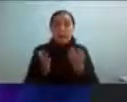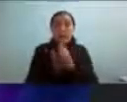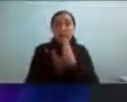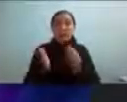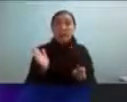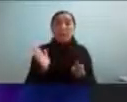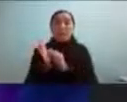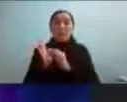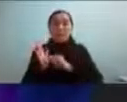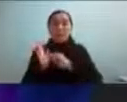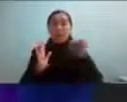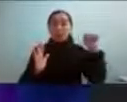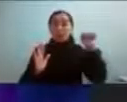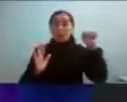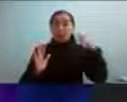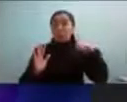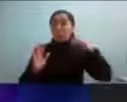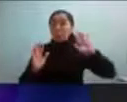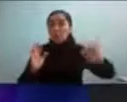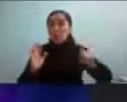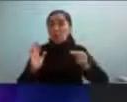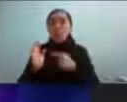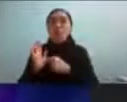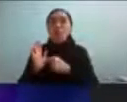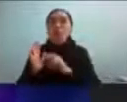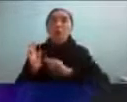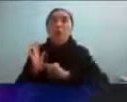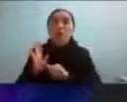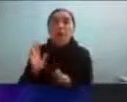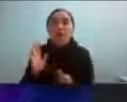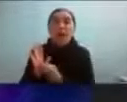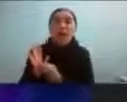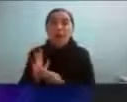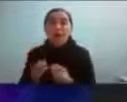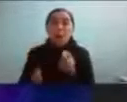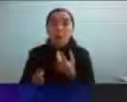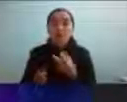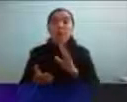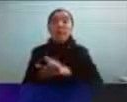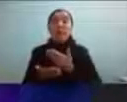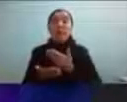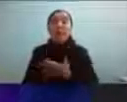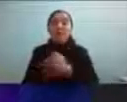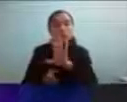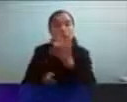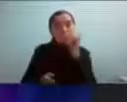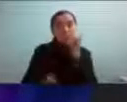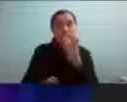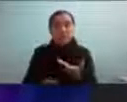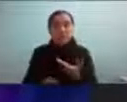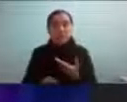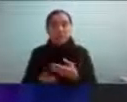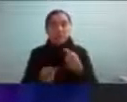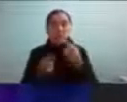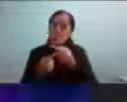al autismo o eso puede ser lo primero identificado por los profesionales de la salud entonces una serie de entrevistas en profundidad que abarquen diferentes áreas